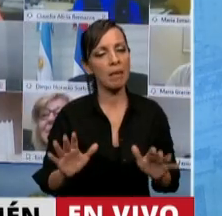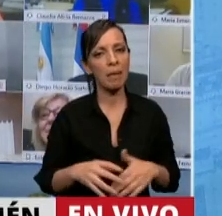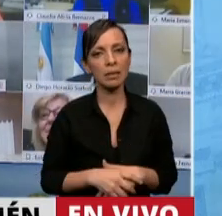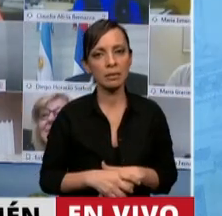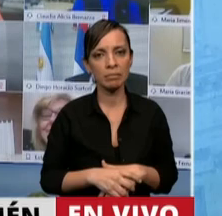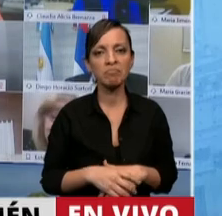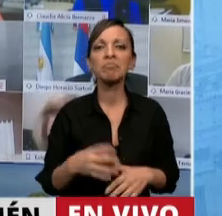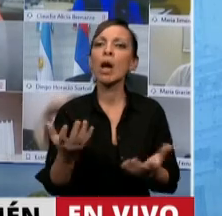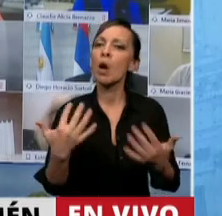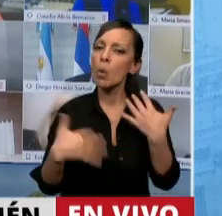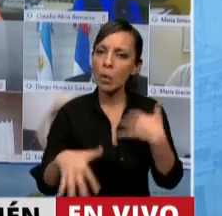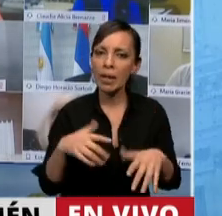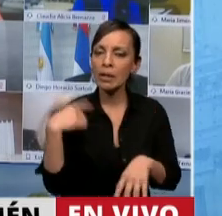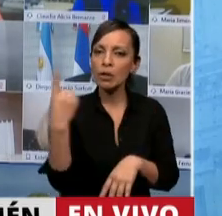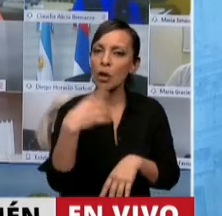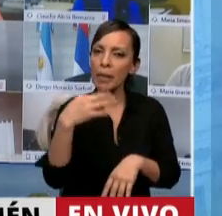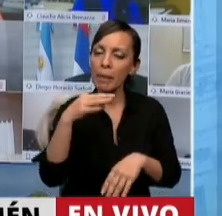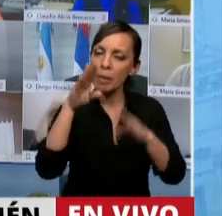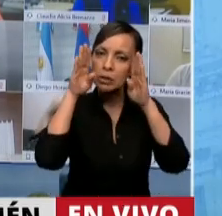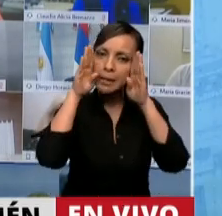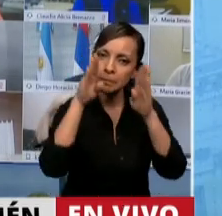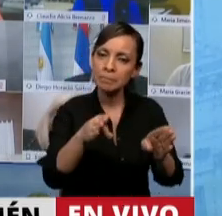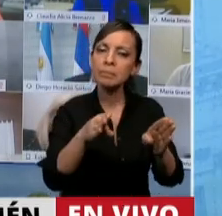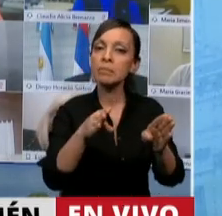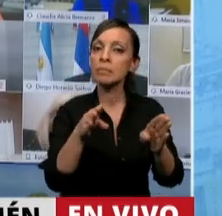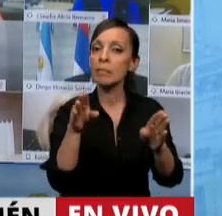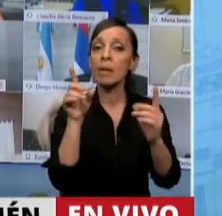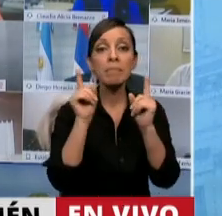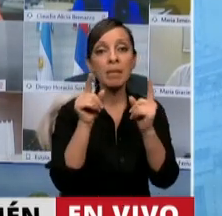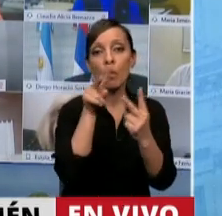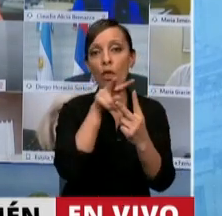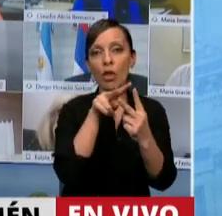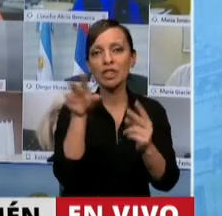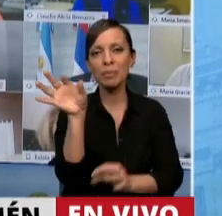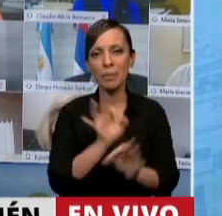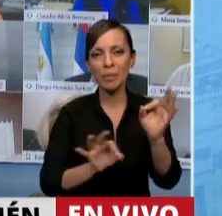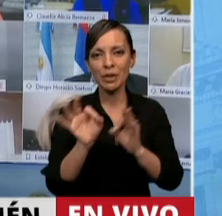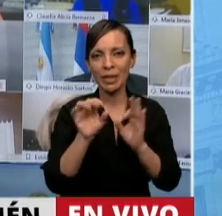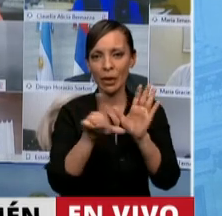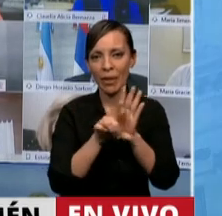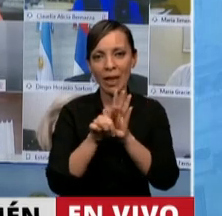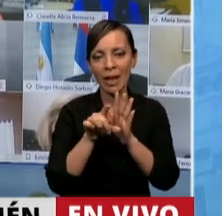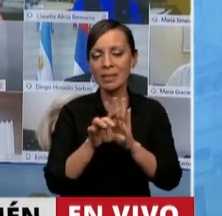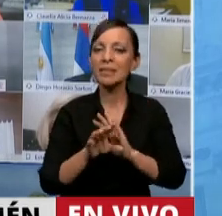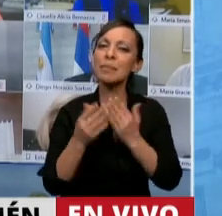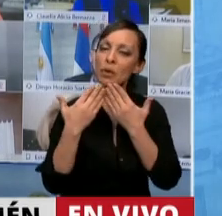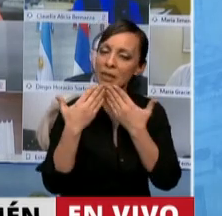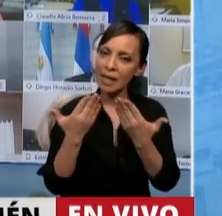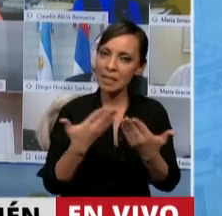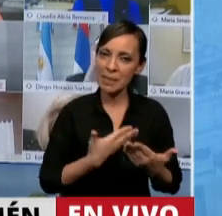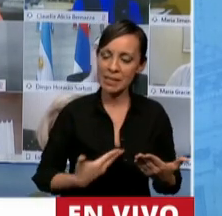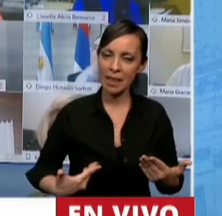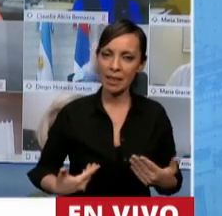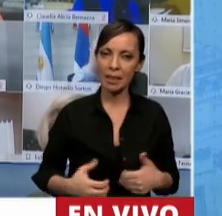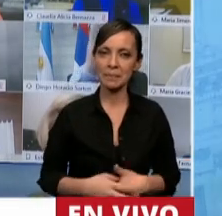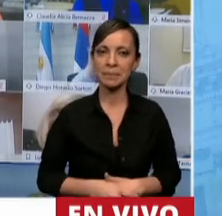urgente que nos ocupemos de los dos proyectos de leyes que teníamos para hoy. Muchas gracias, señor presidente.